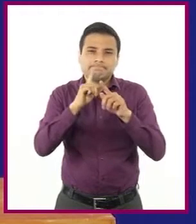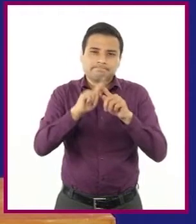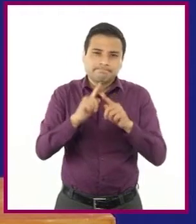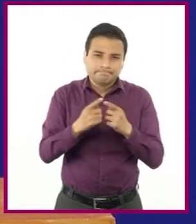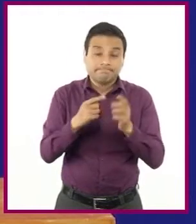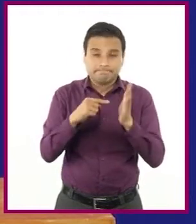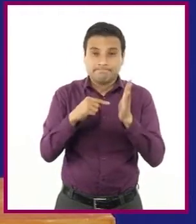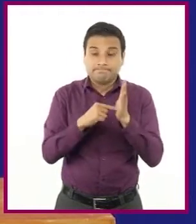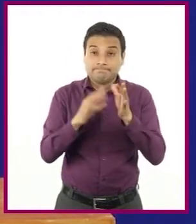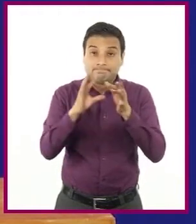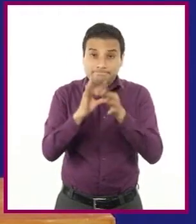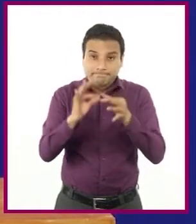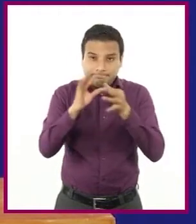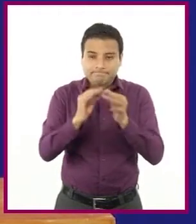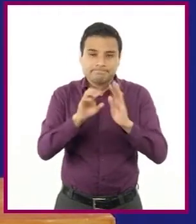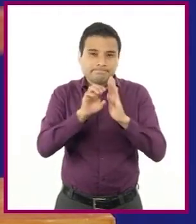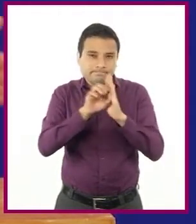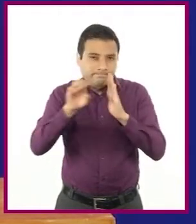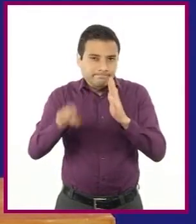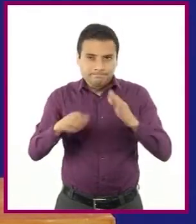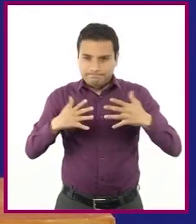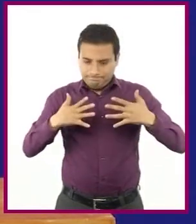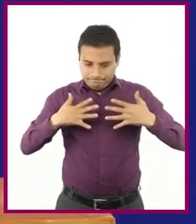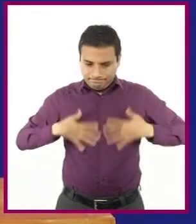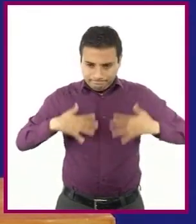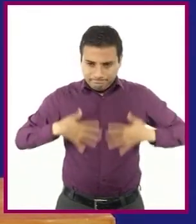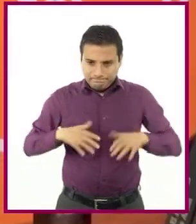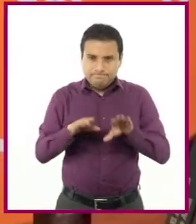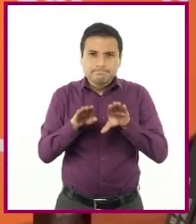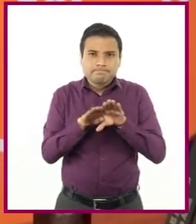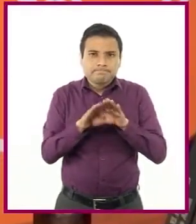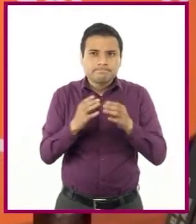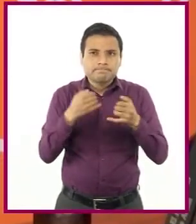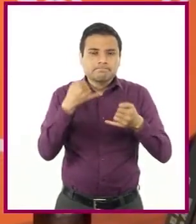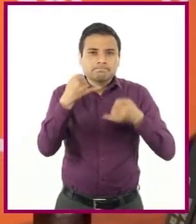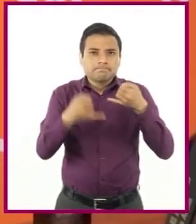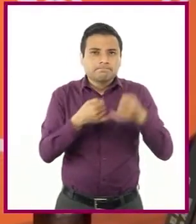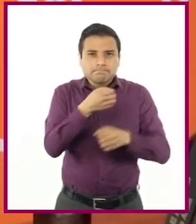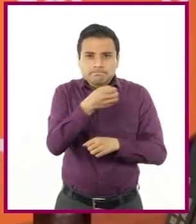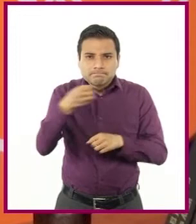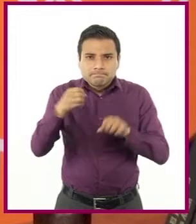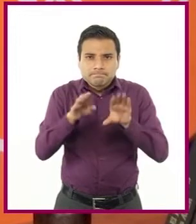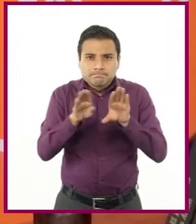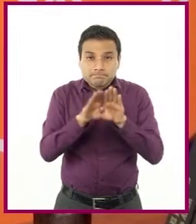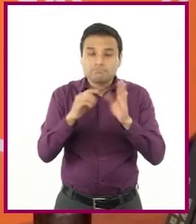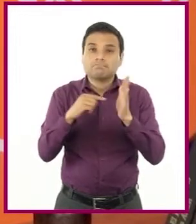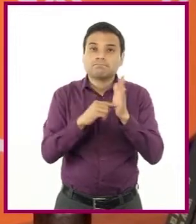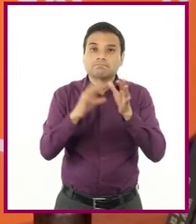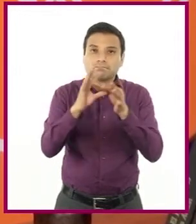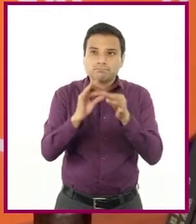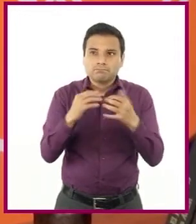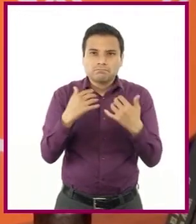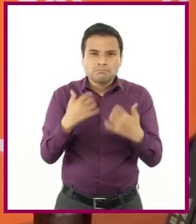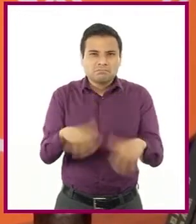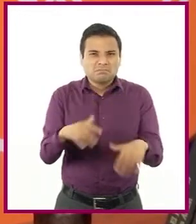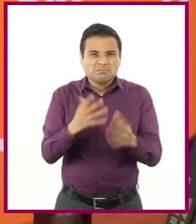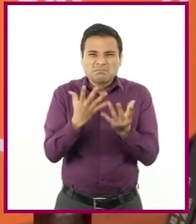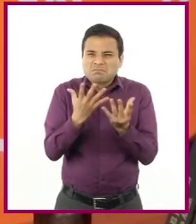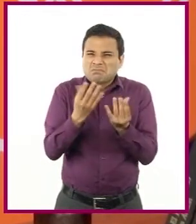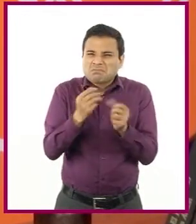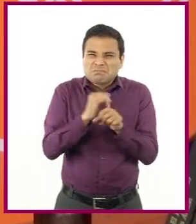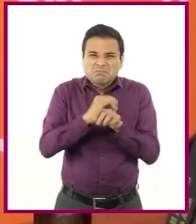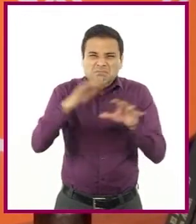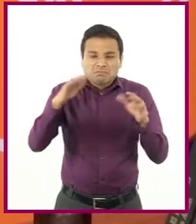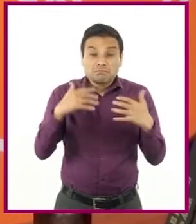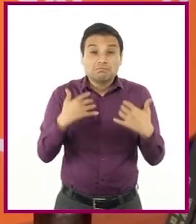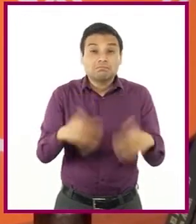que cubren aspectos como los uniformes y la metodología del juego. Por eso le digo, profesora, que contienen tantas cosas que a veces resultan